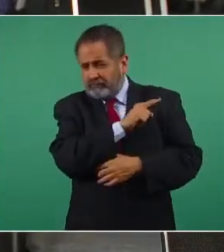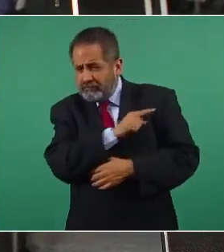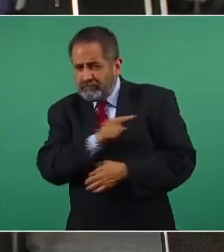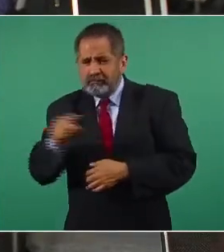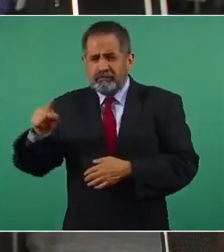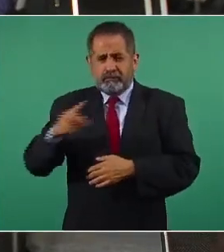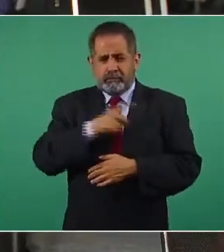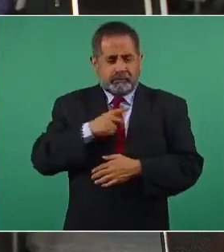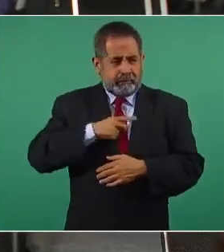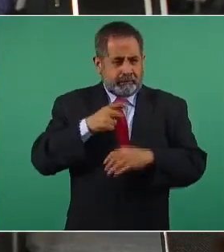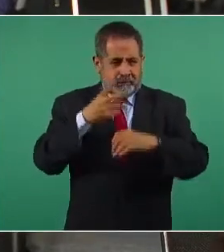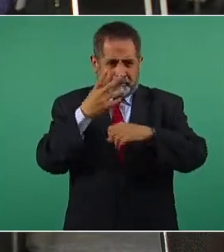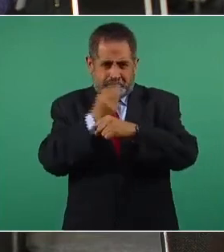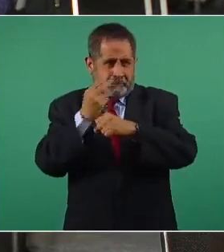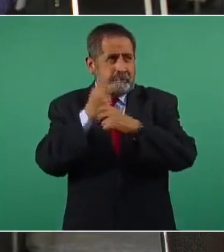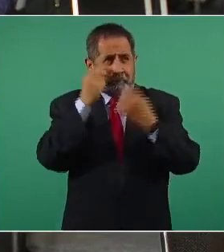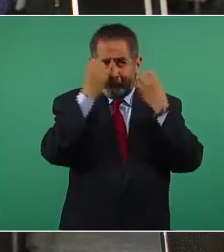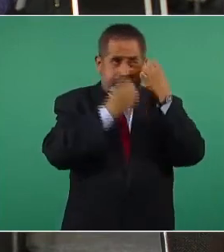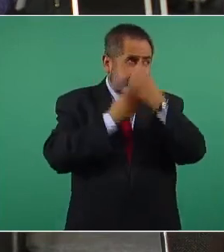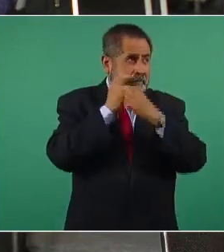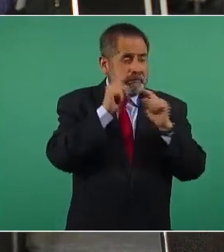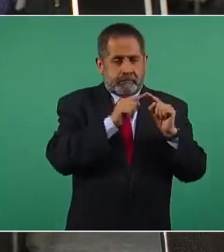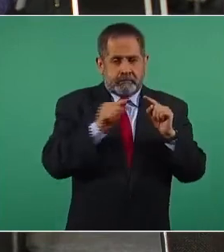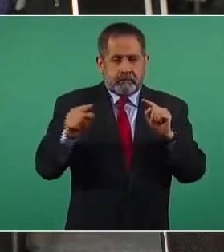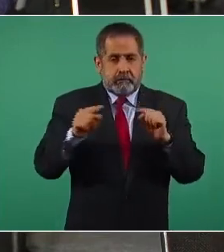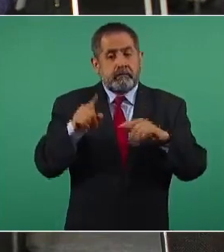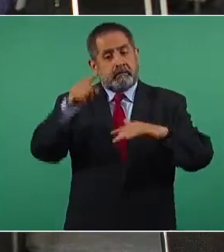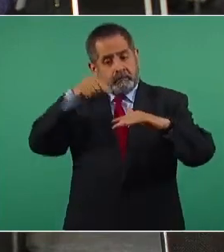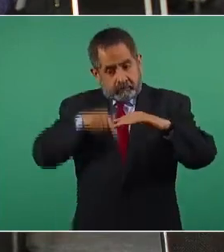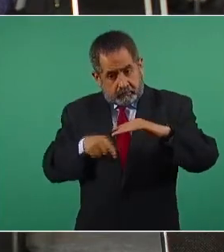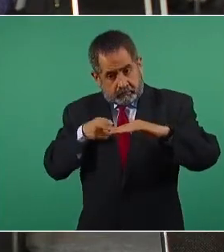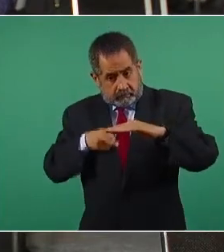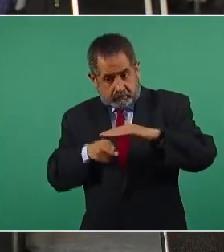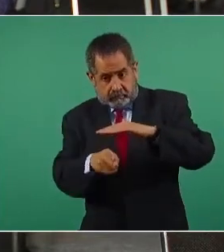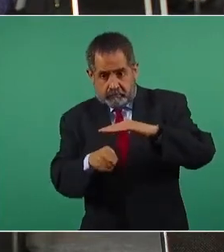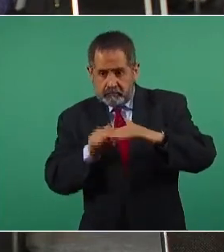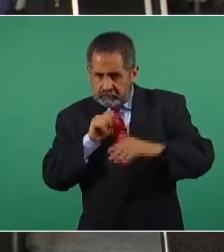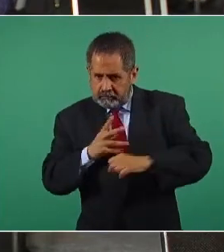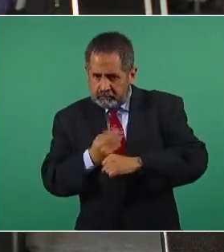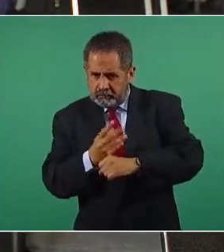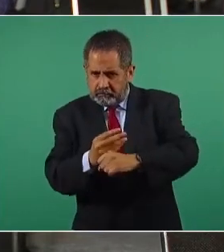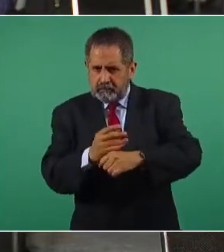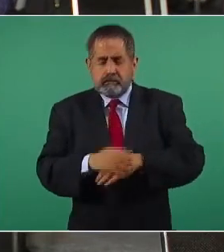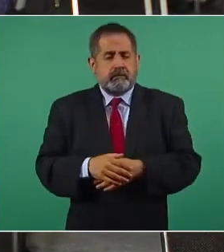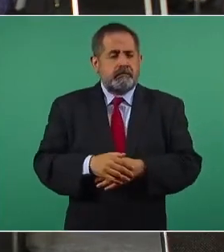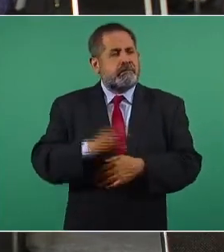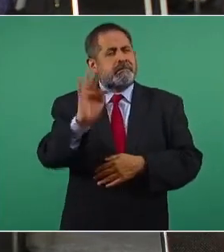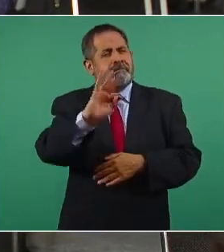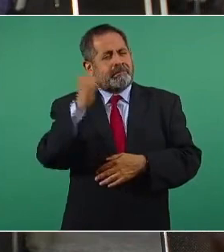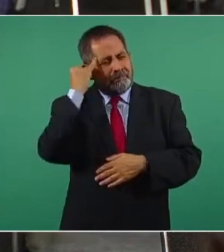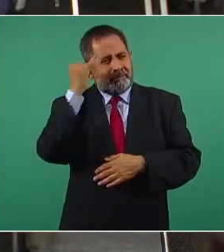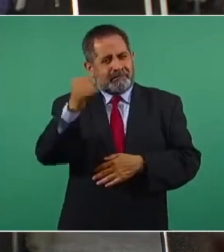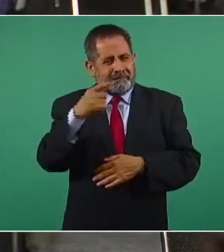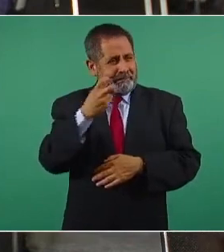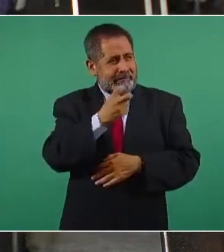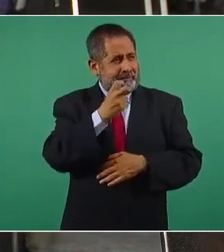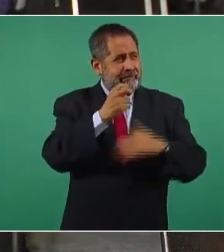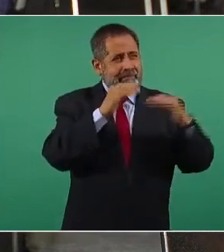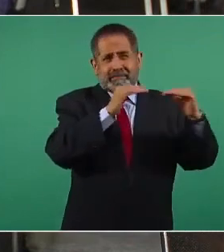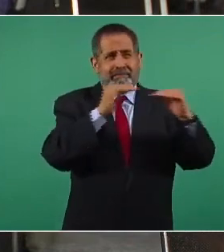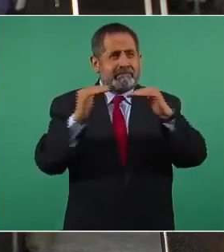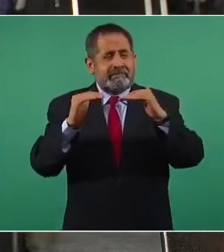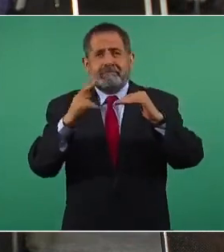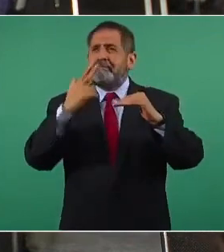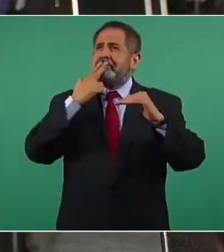línea, incluso el tramo que va subterráneo. ¿Cabe la posibilidad de que se volviera a construir, o sea, que todo lo que esté realmente